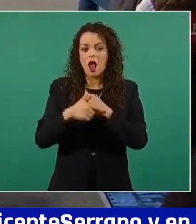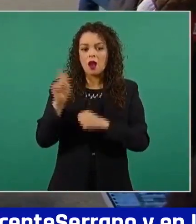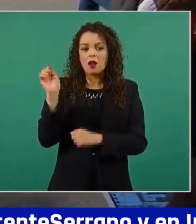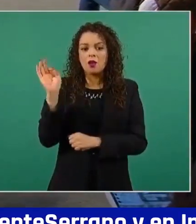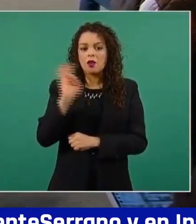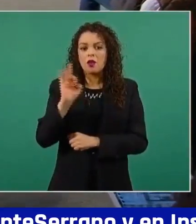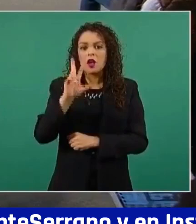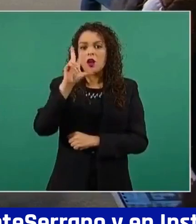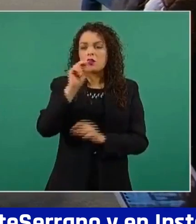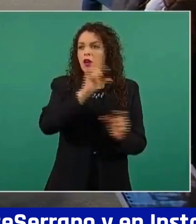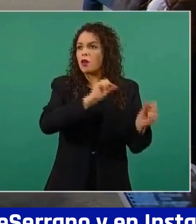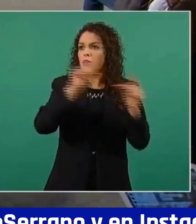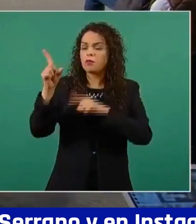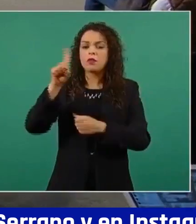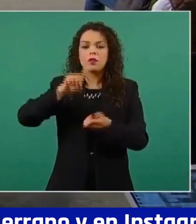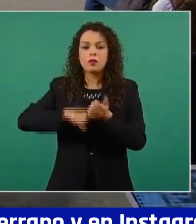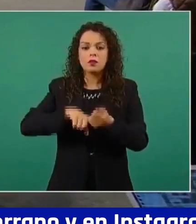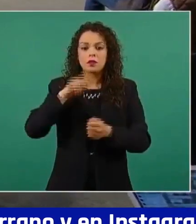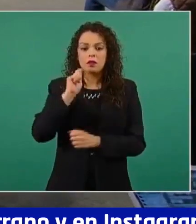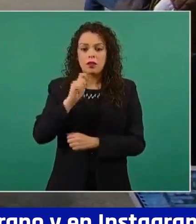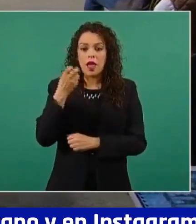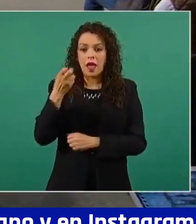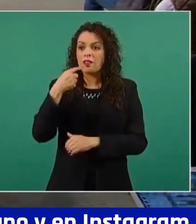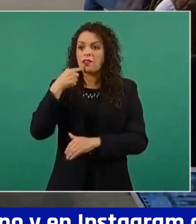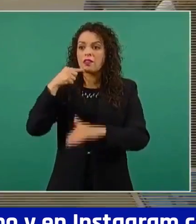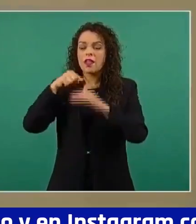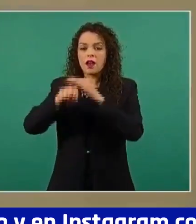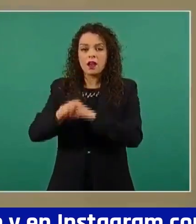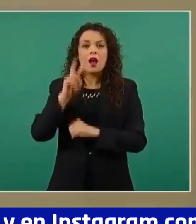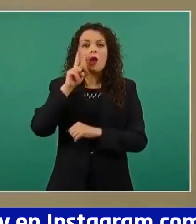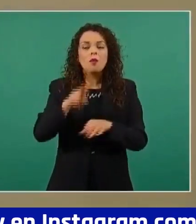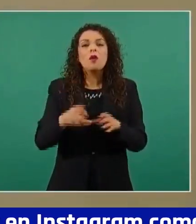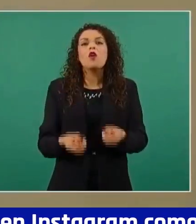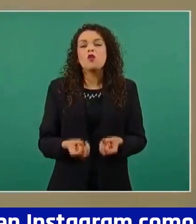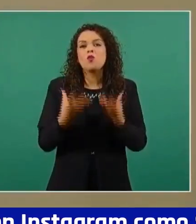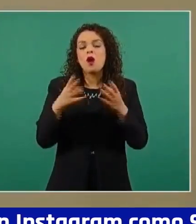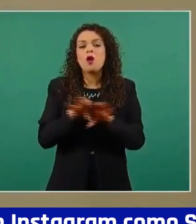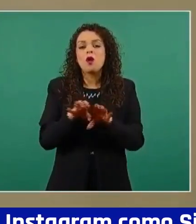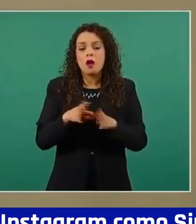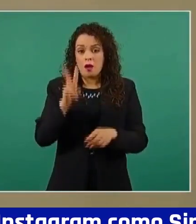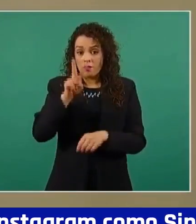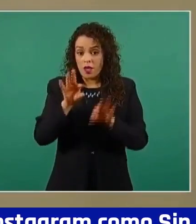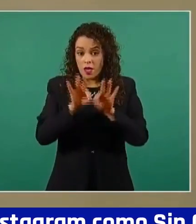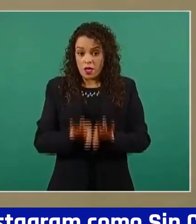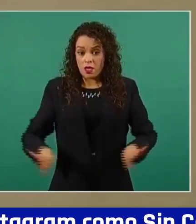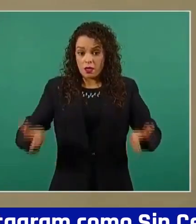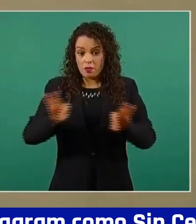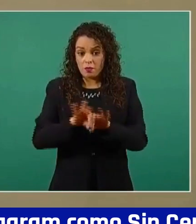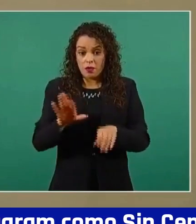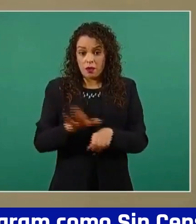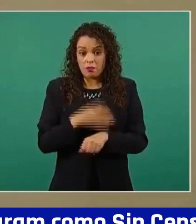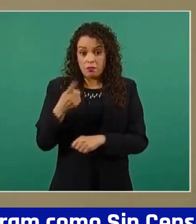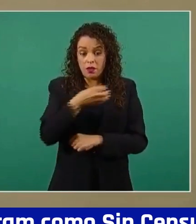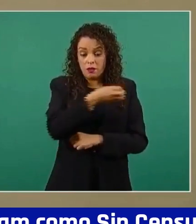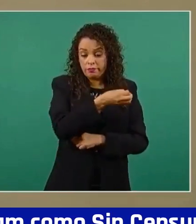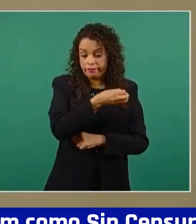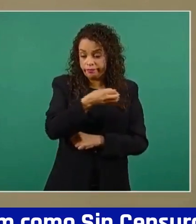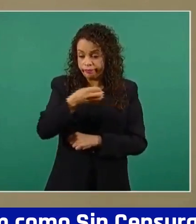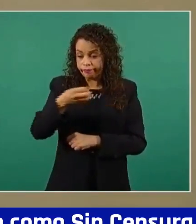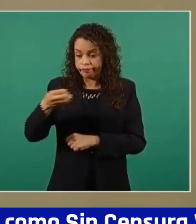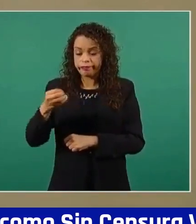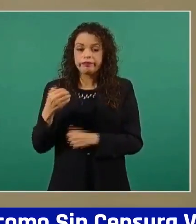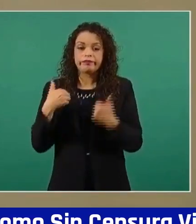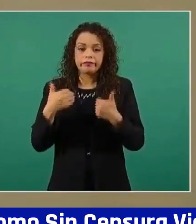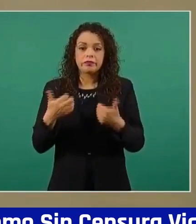correspondiente a la incidencia de este delito. Y es bien importante porque llevamos una secuencia lógica de lo que está ocurriendo,